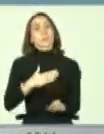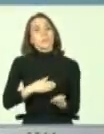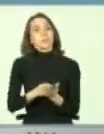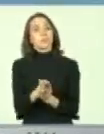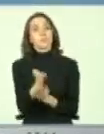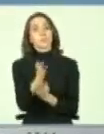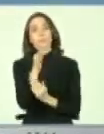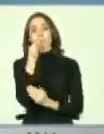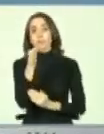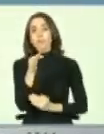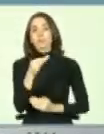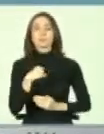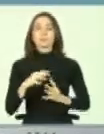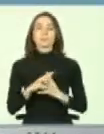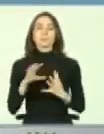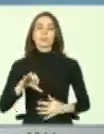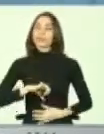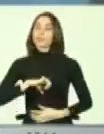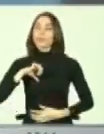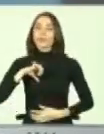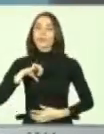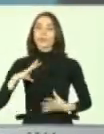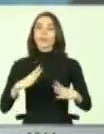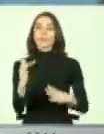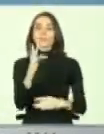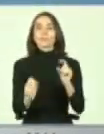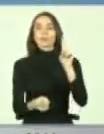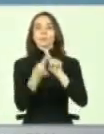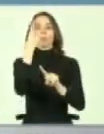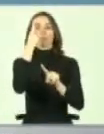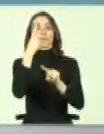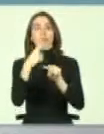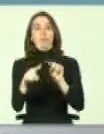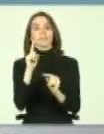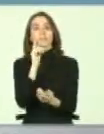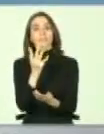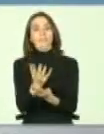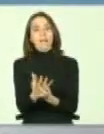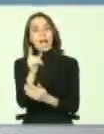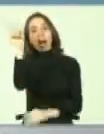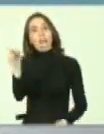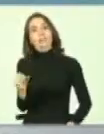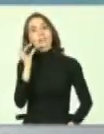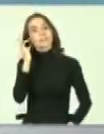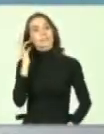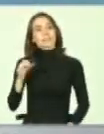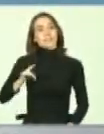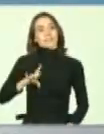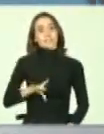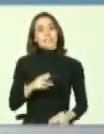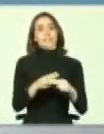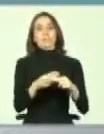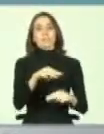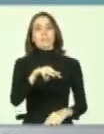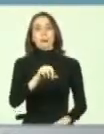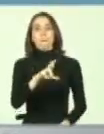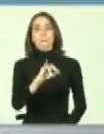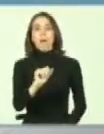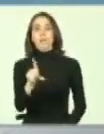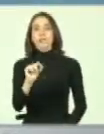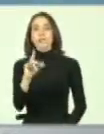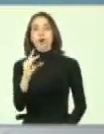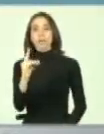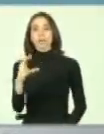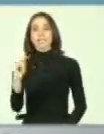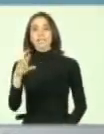por señalar mi tremendo orgullo y felicitación, es la primera vez que tenemos una chilena, María Soledad Cisterna, que fue